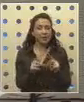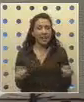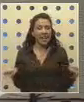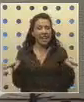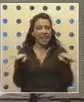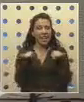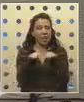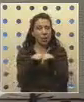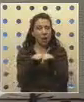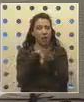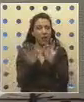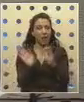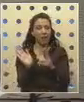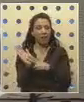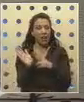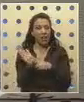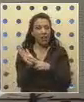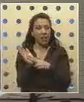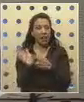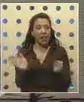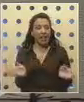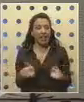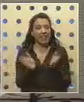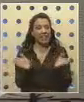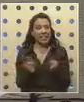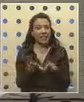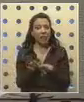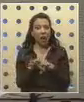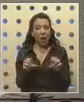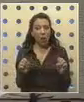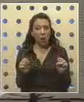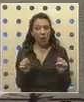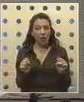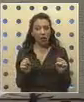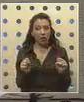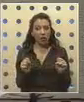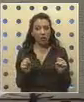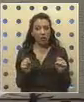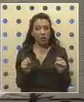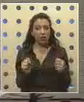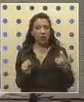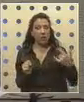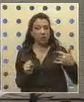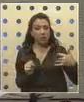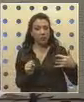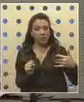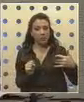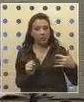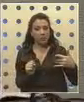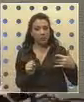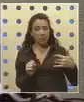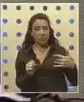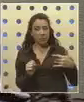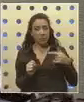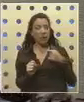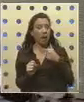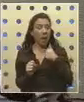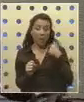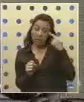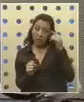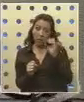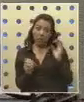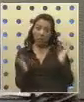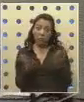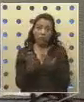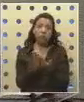igualdad verdadera e incentivos al acuerdo. Por lo tanto, es indispensable refrendar a mi juicio